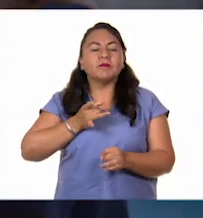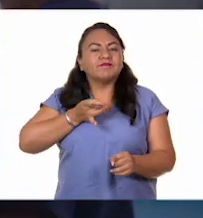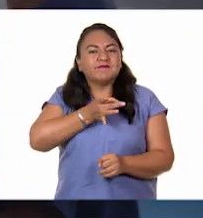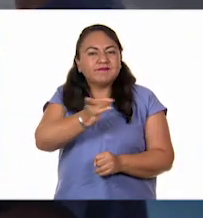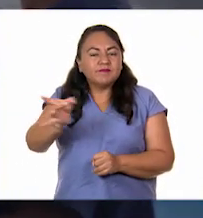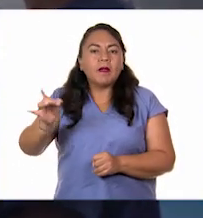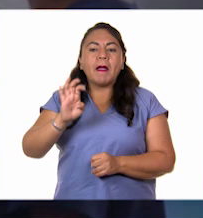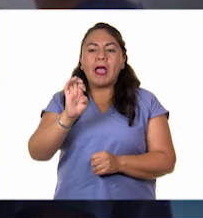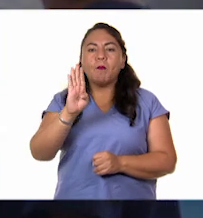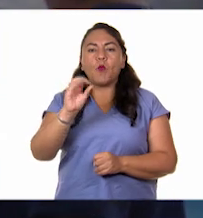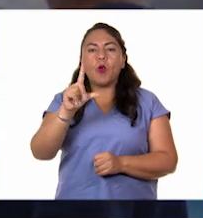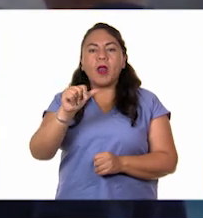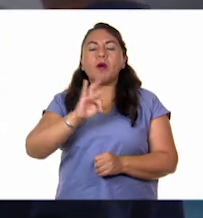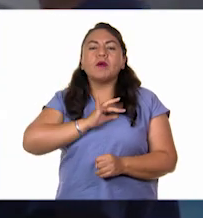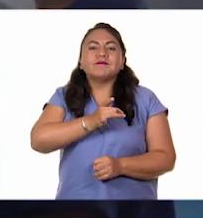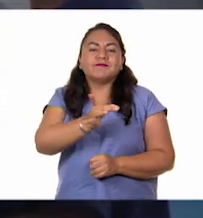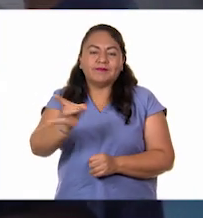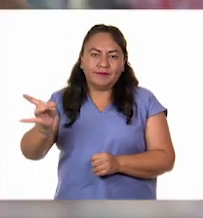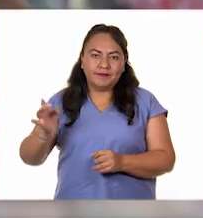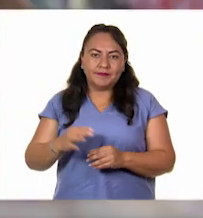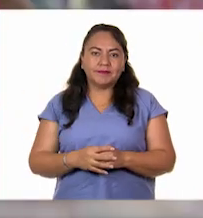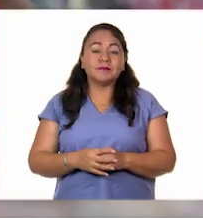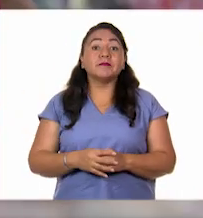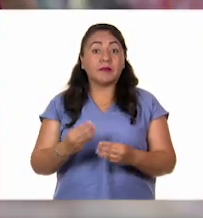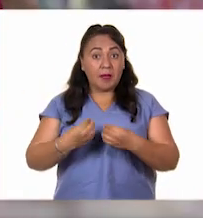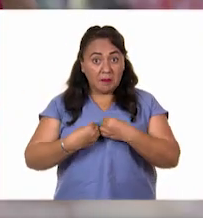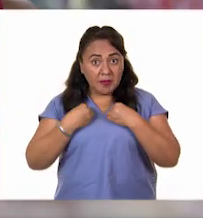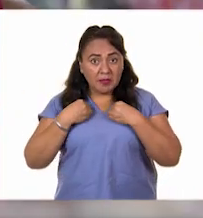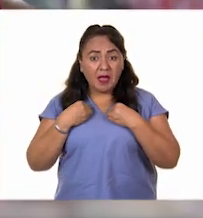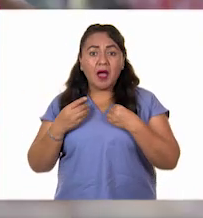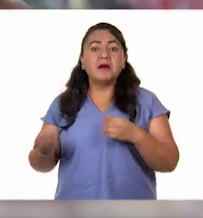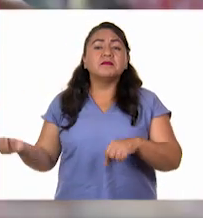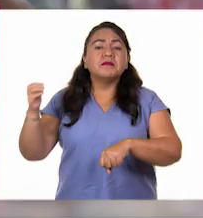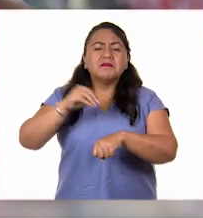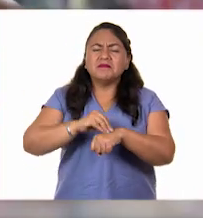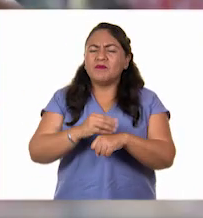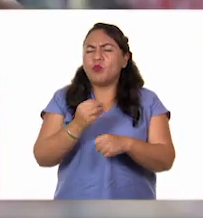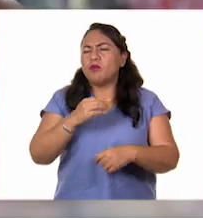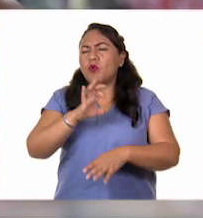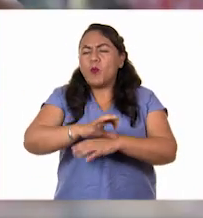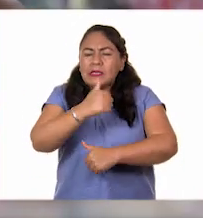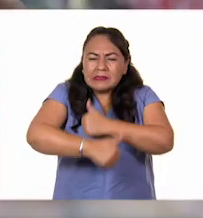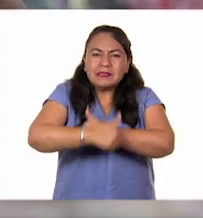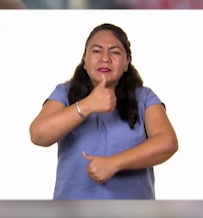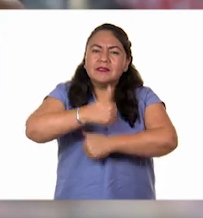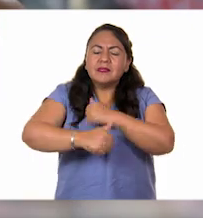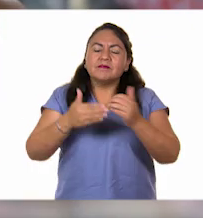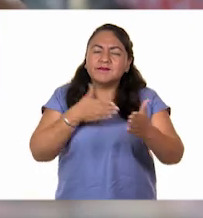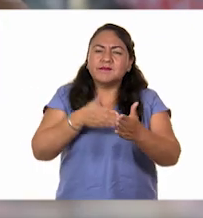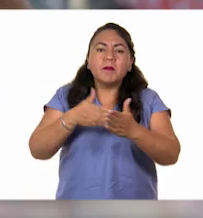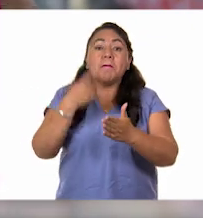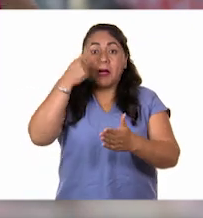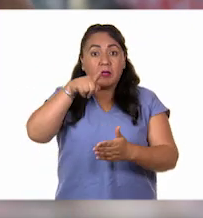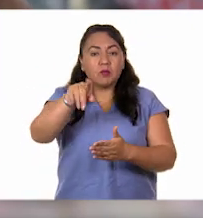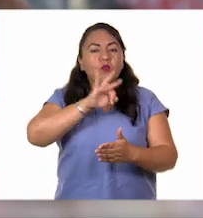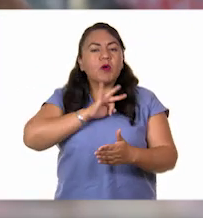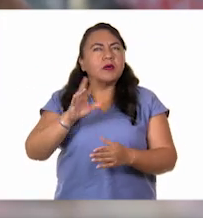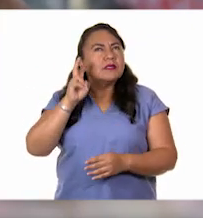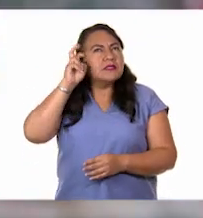ayudando a acabar con una crisis de ébola. La vida te va a poner miles de retos. Está en ti seguir tus sueños,